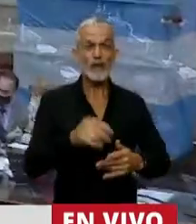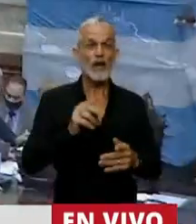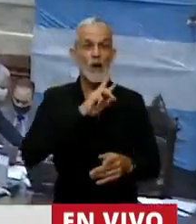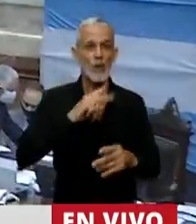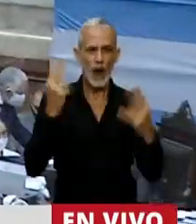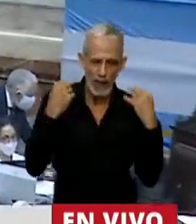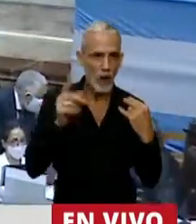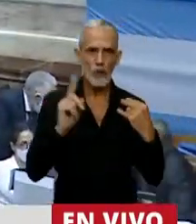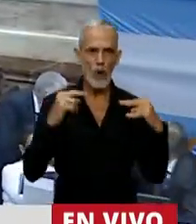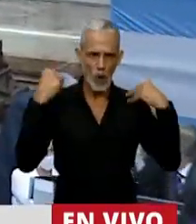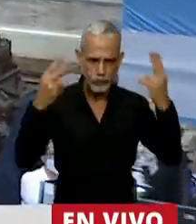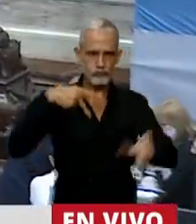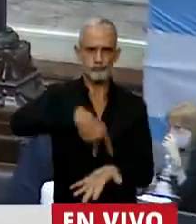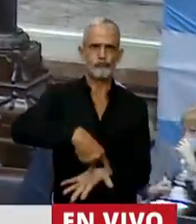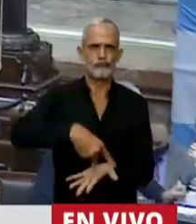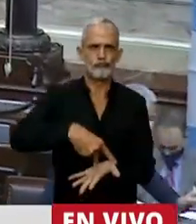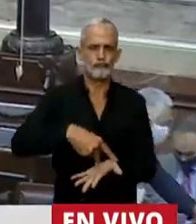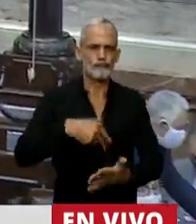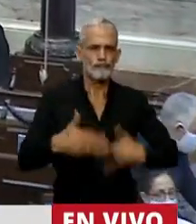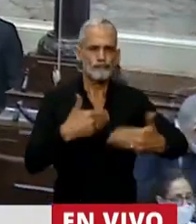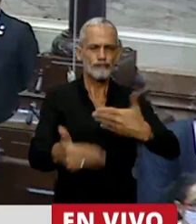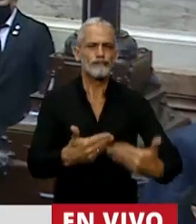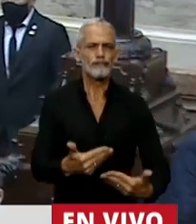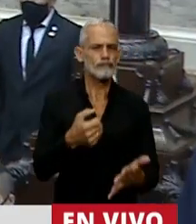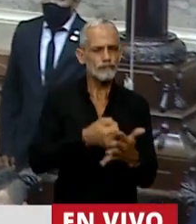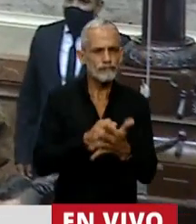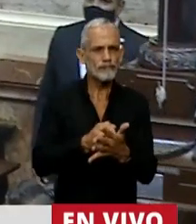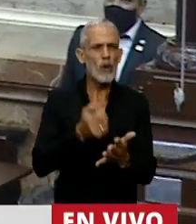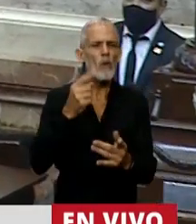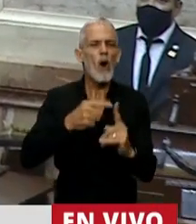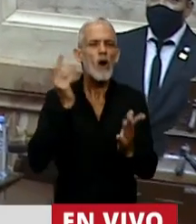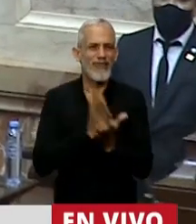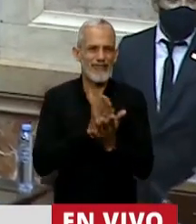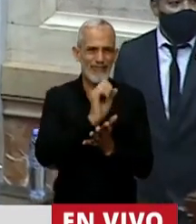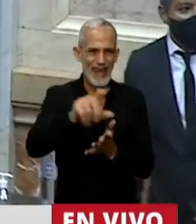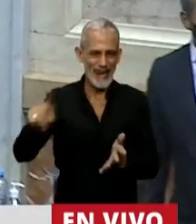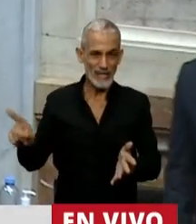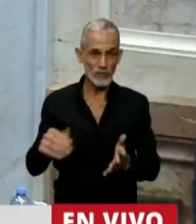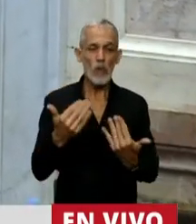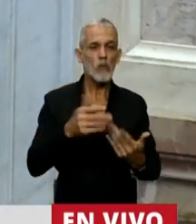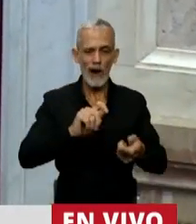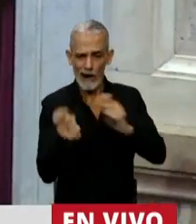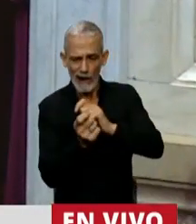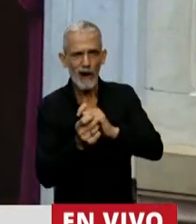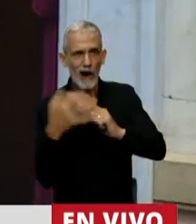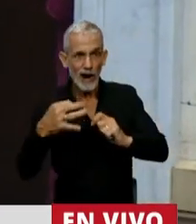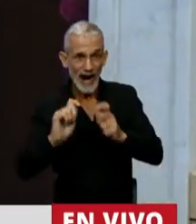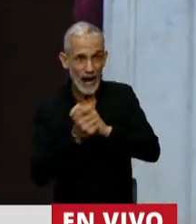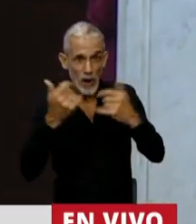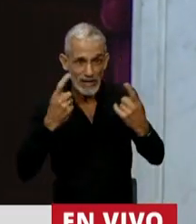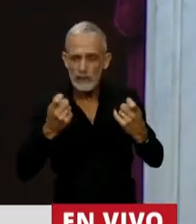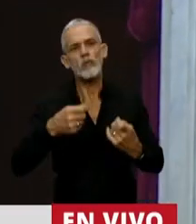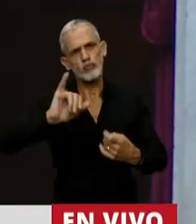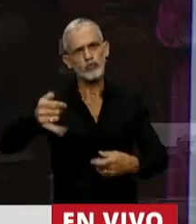pies y dispuestas a avanzar por cada uno de su derecho, dispuestas a transformar todo lo que tenga que ser transformado.